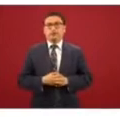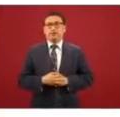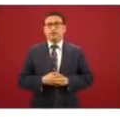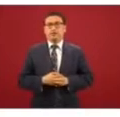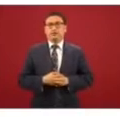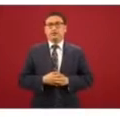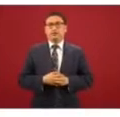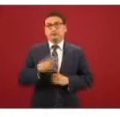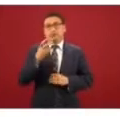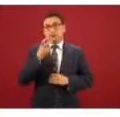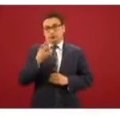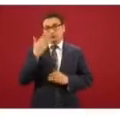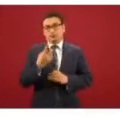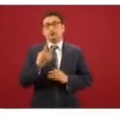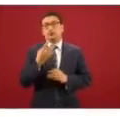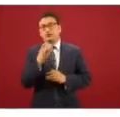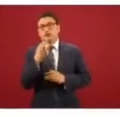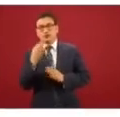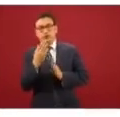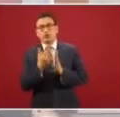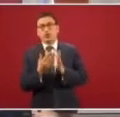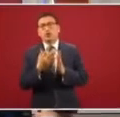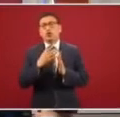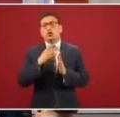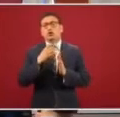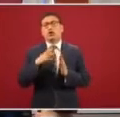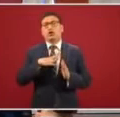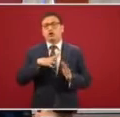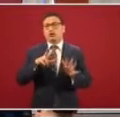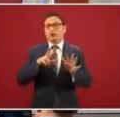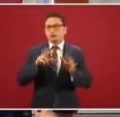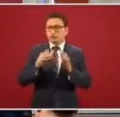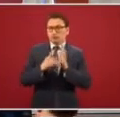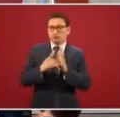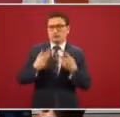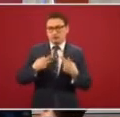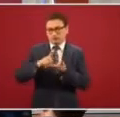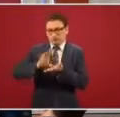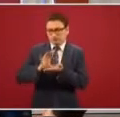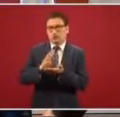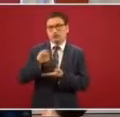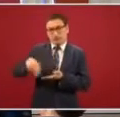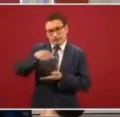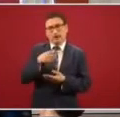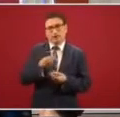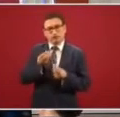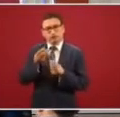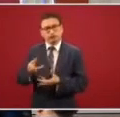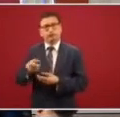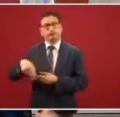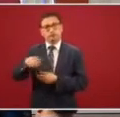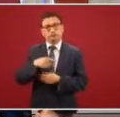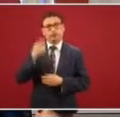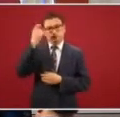cerrando este trimestre con 800 mil personas con discapacidad que llegan a esta